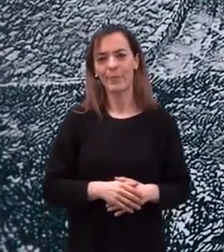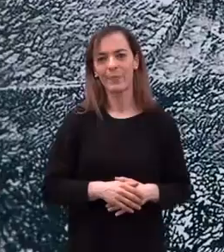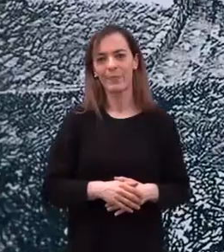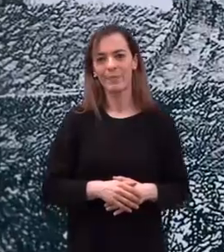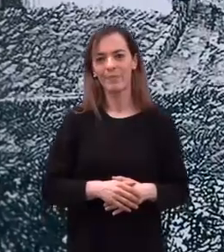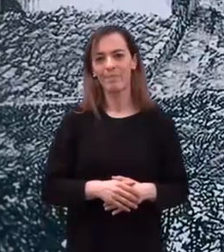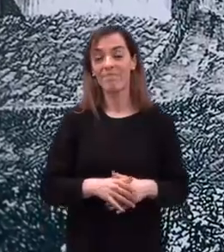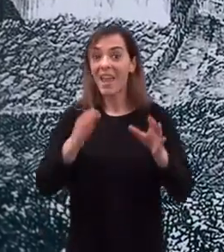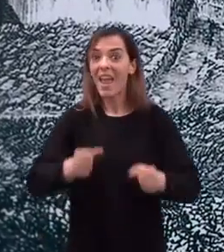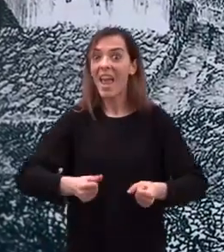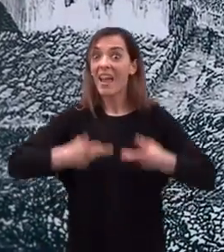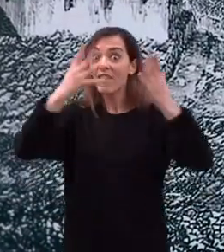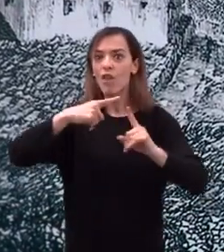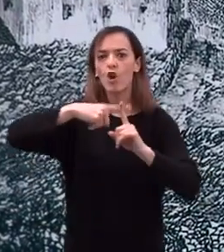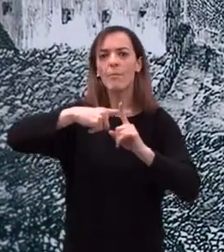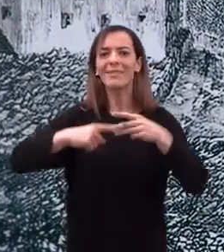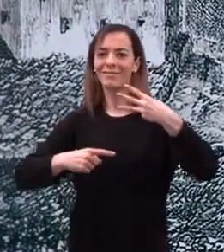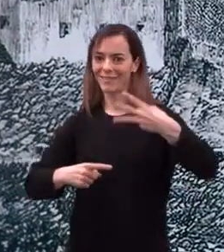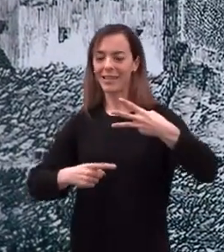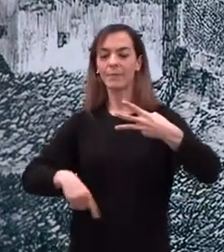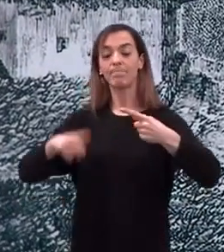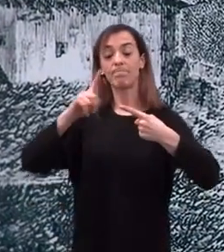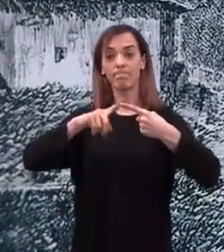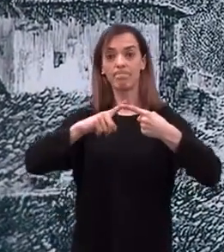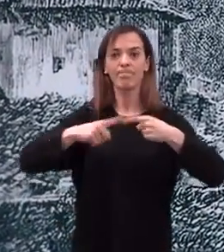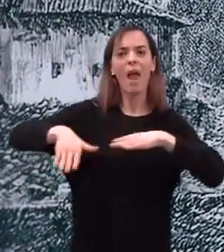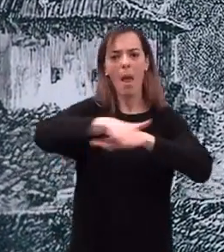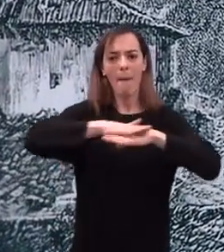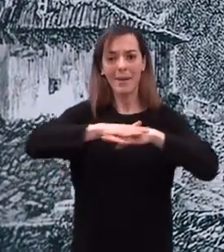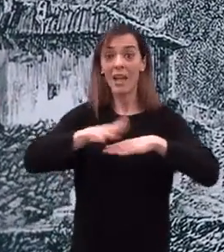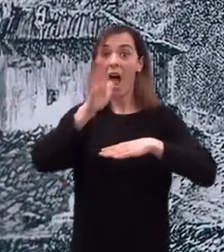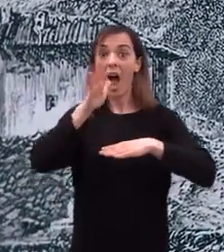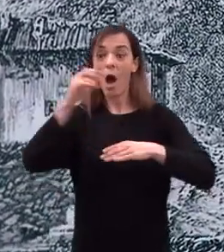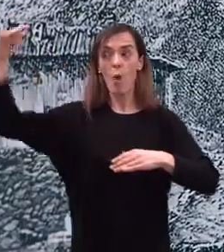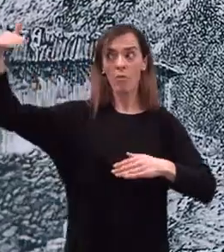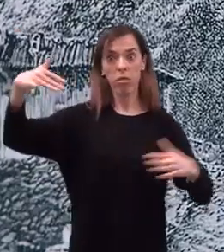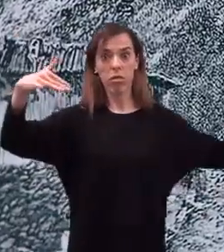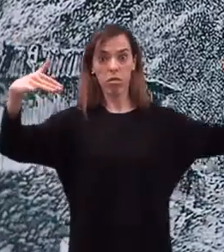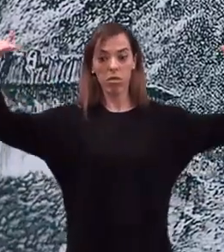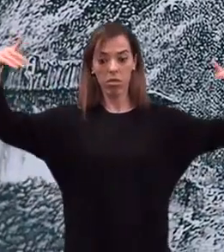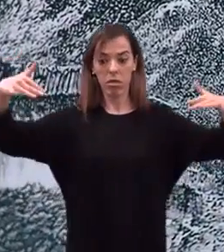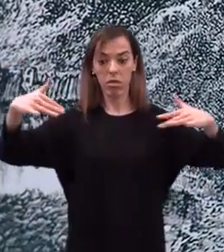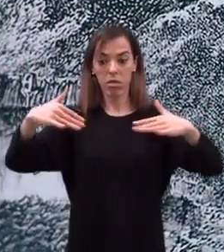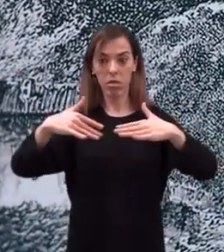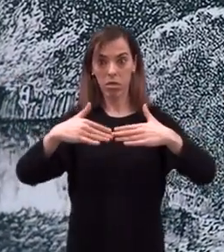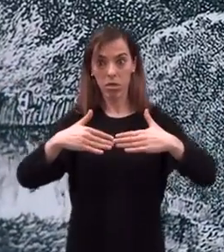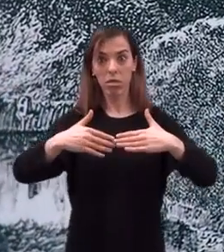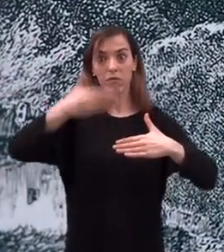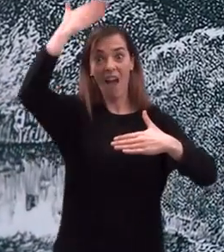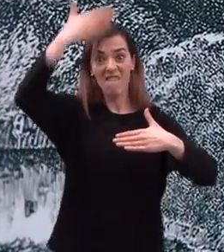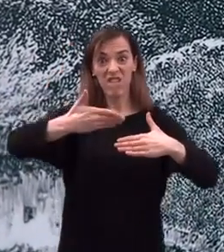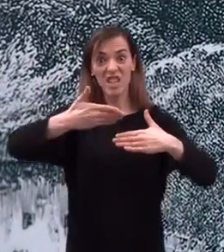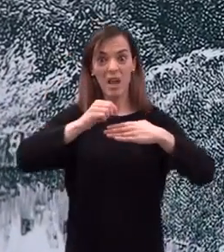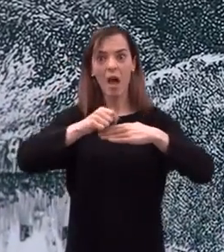El edificio constaba de tres niveles, un basamento que encauzaba el agua de los sudaderos y la conducía hasta la